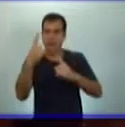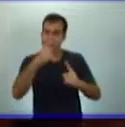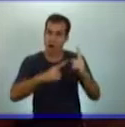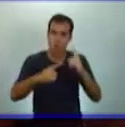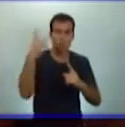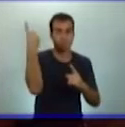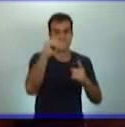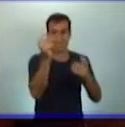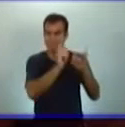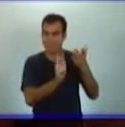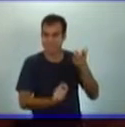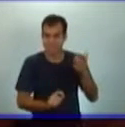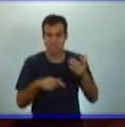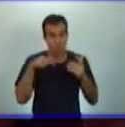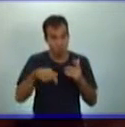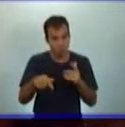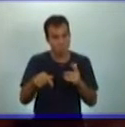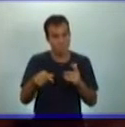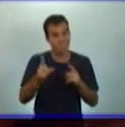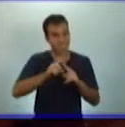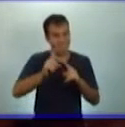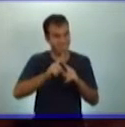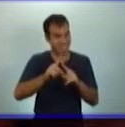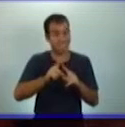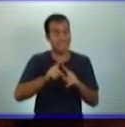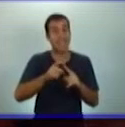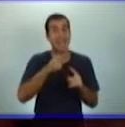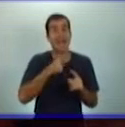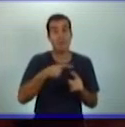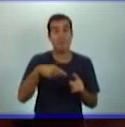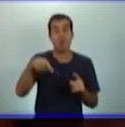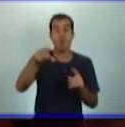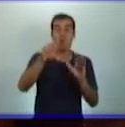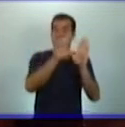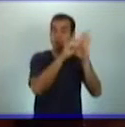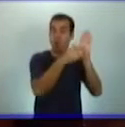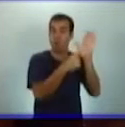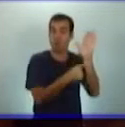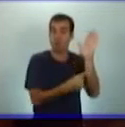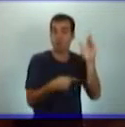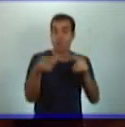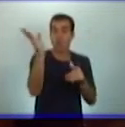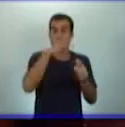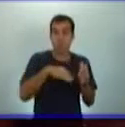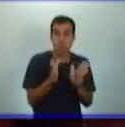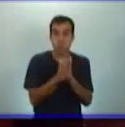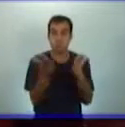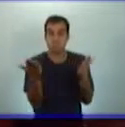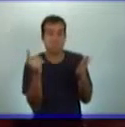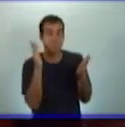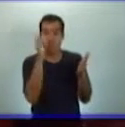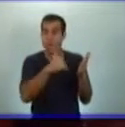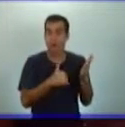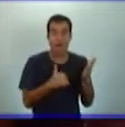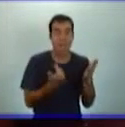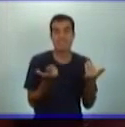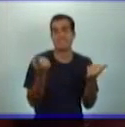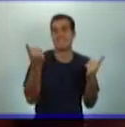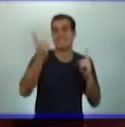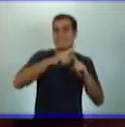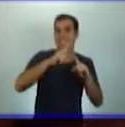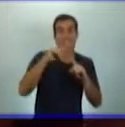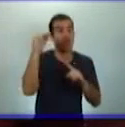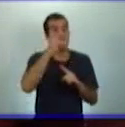que si no tienes la constitución en la casa, si no cuentas con los recursos tecnológicos para